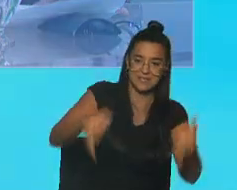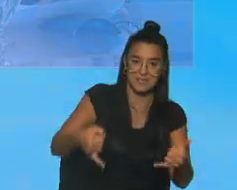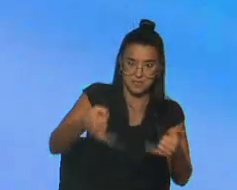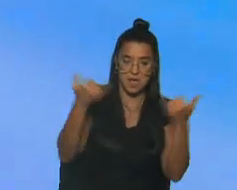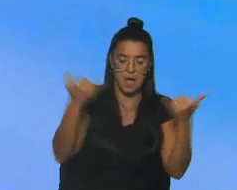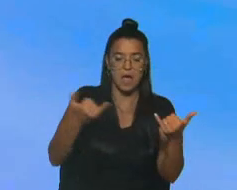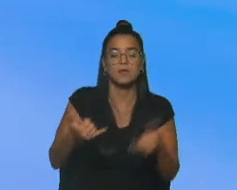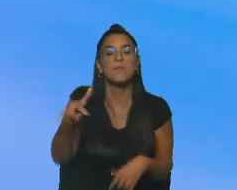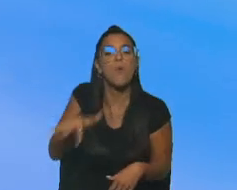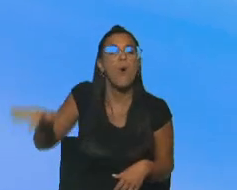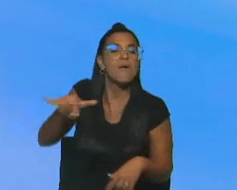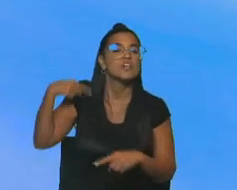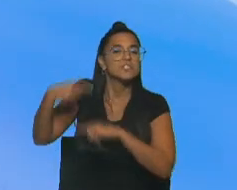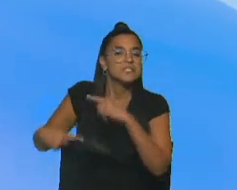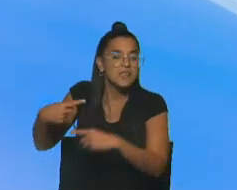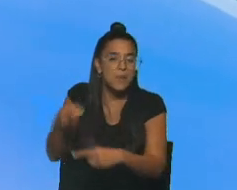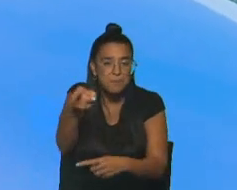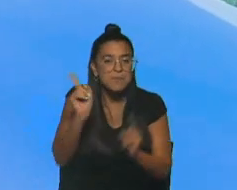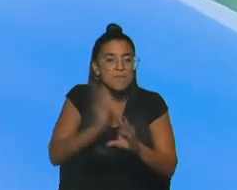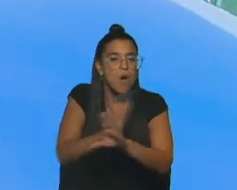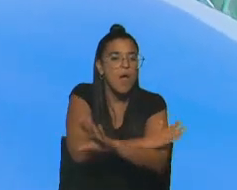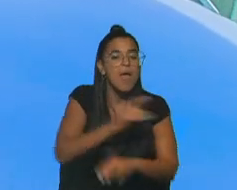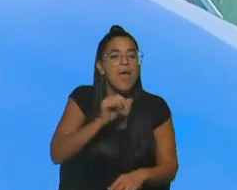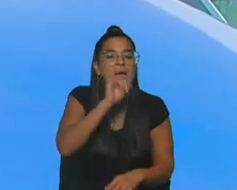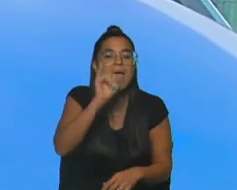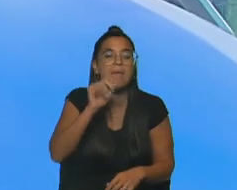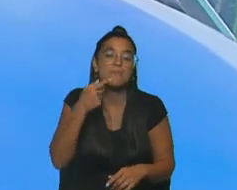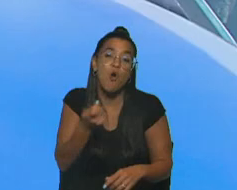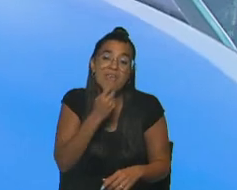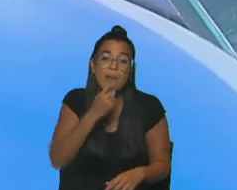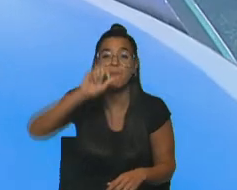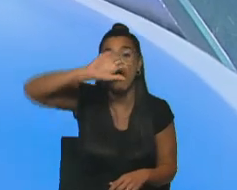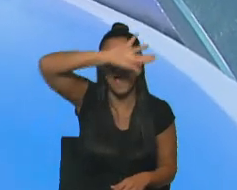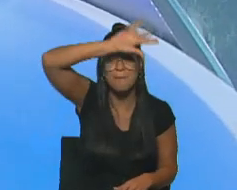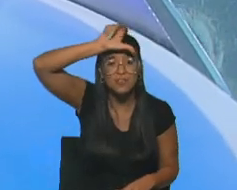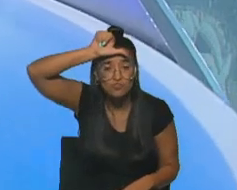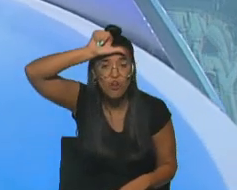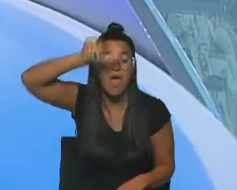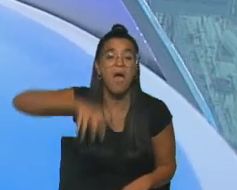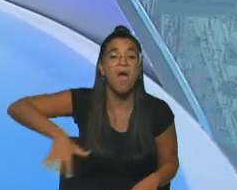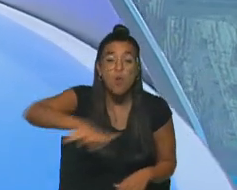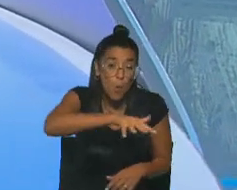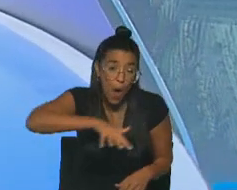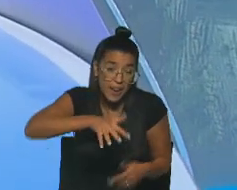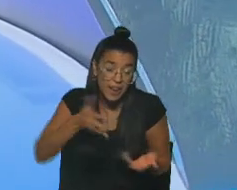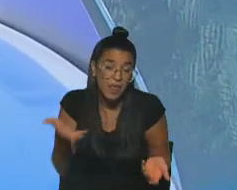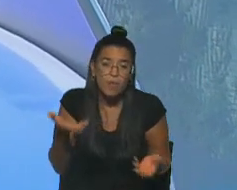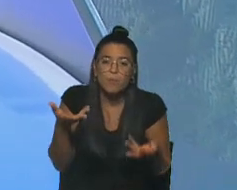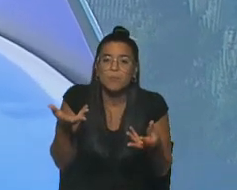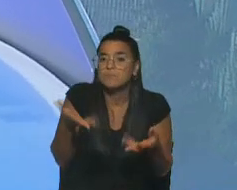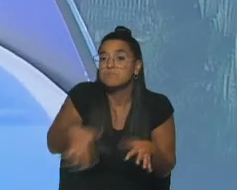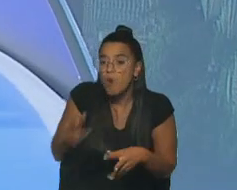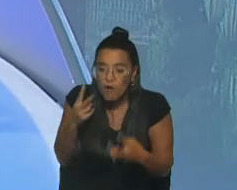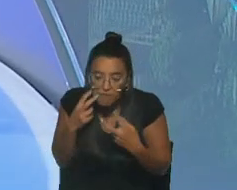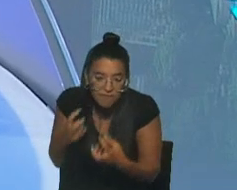tienen los pueblos indígenas? Sobre todo, vos dabas un ejemplo del Amazonas, ¿no? Que es un lugar en muchos sectores